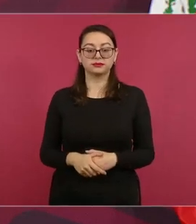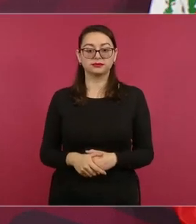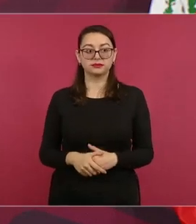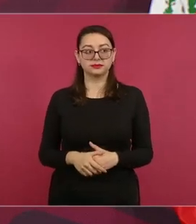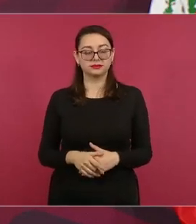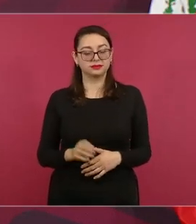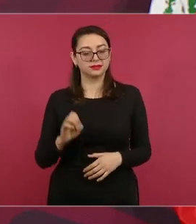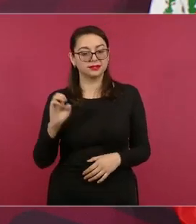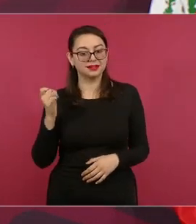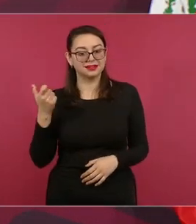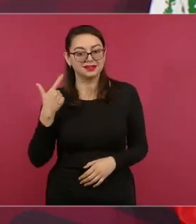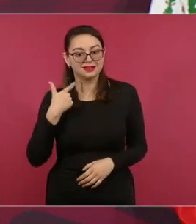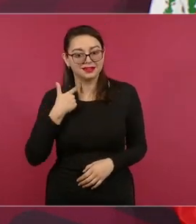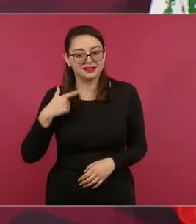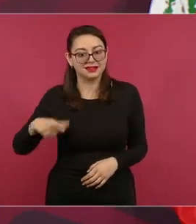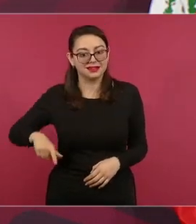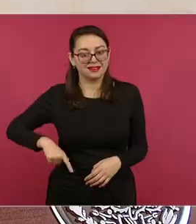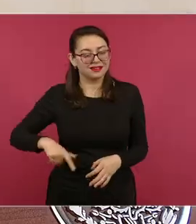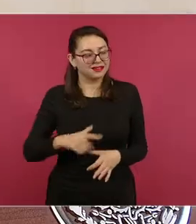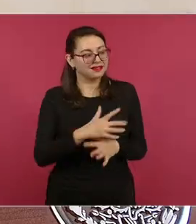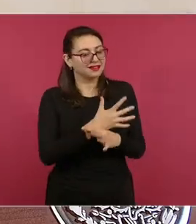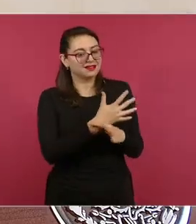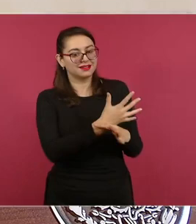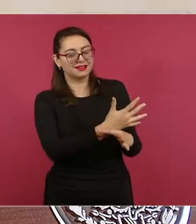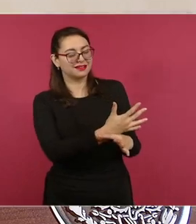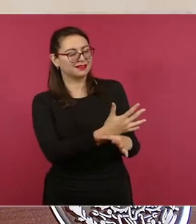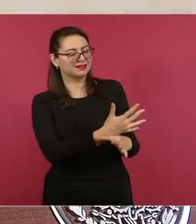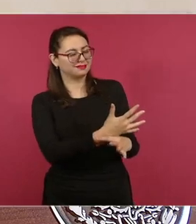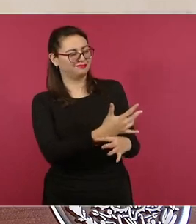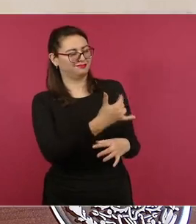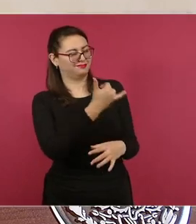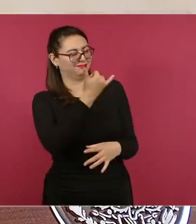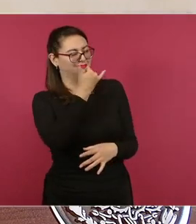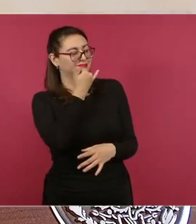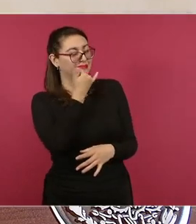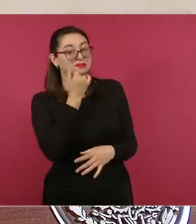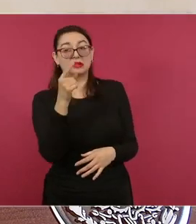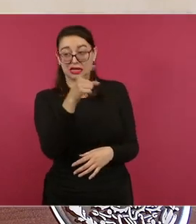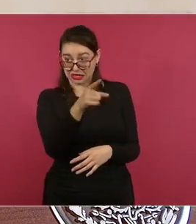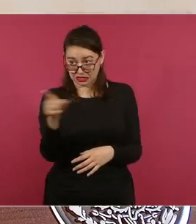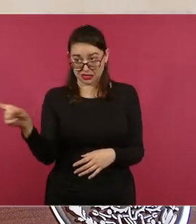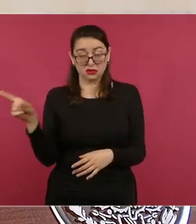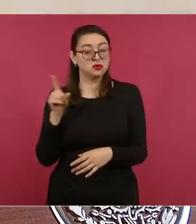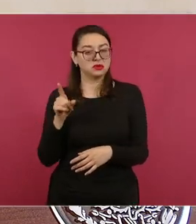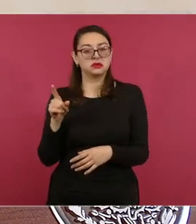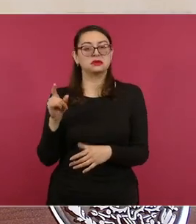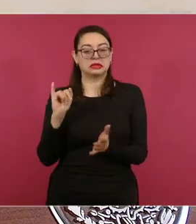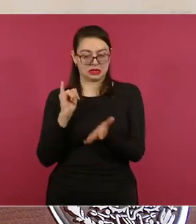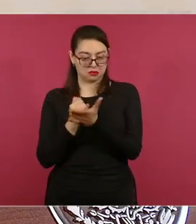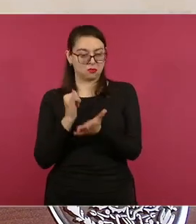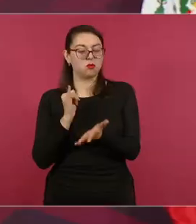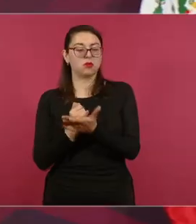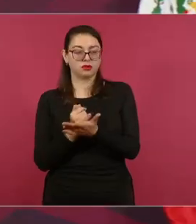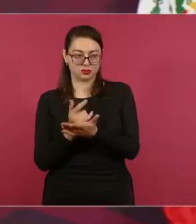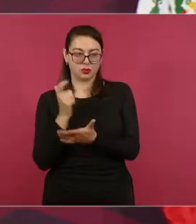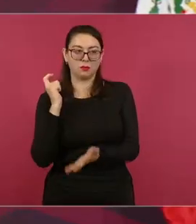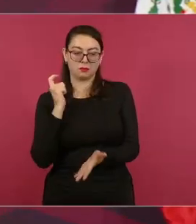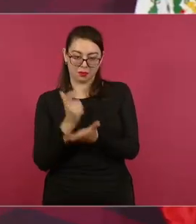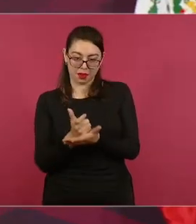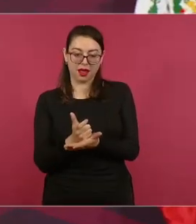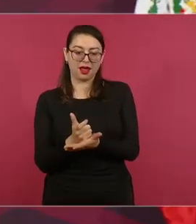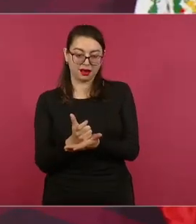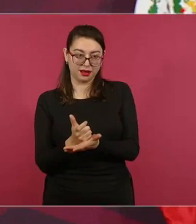Esos pagaban más impuestos proporcionalmente que los de arriba. Los trabajadores todavía,